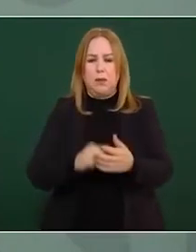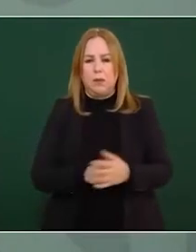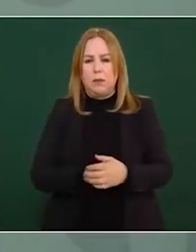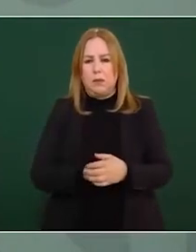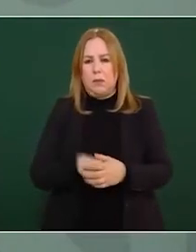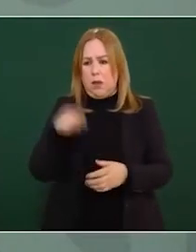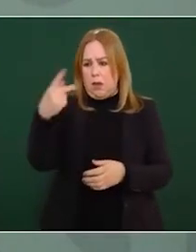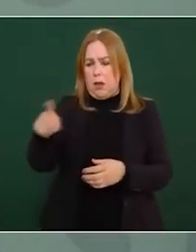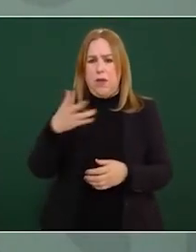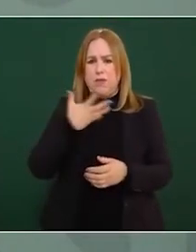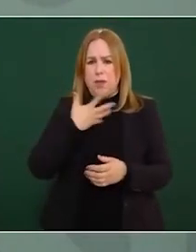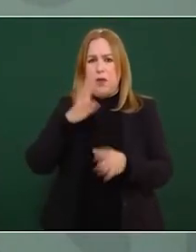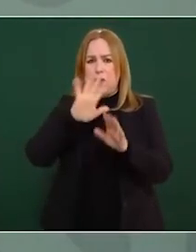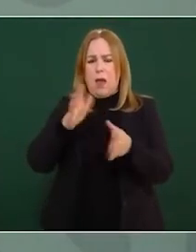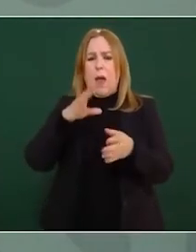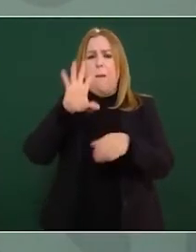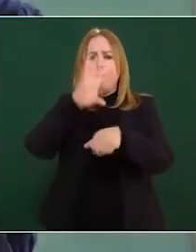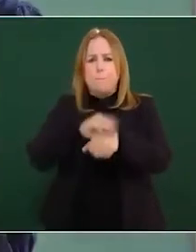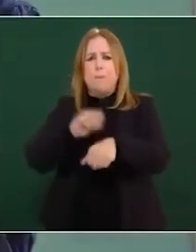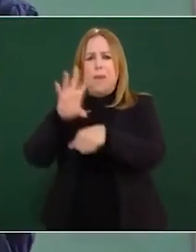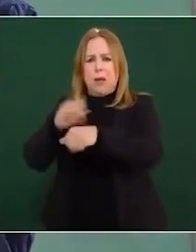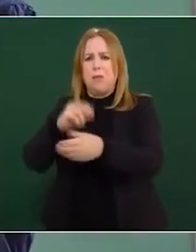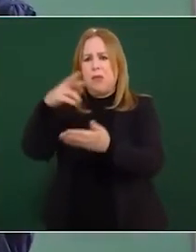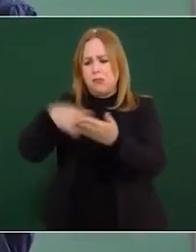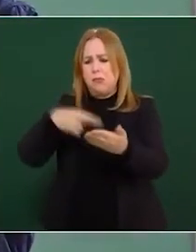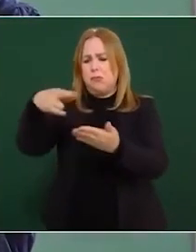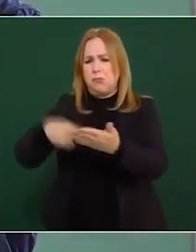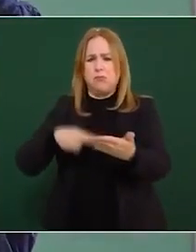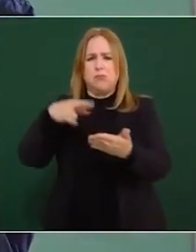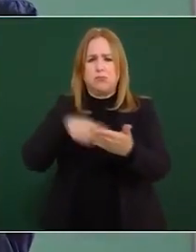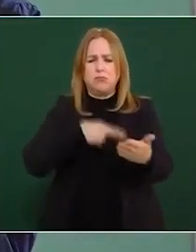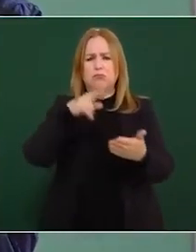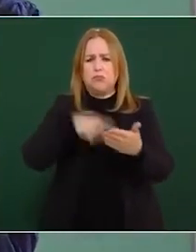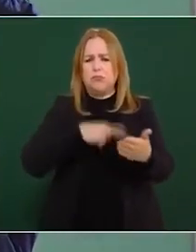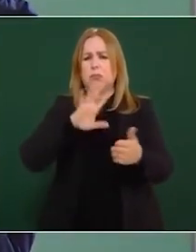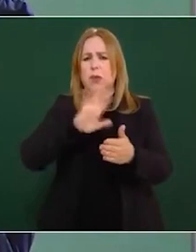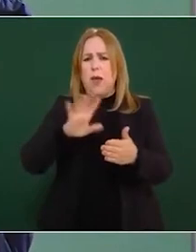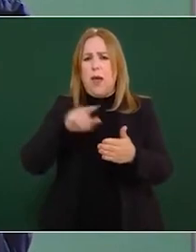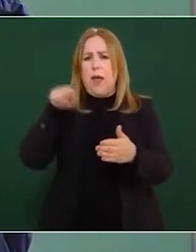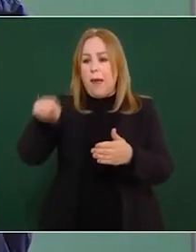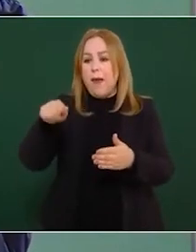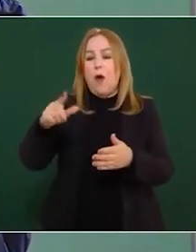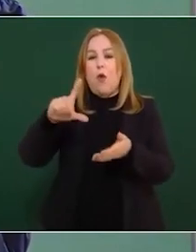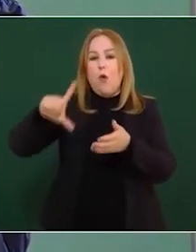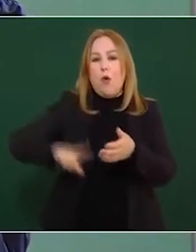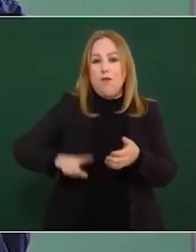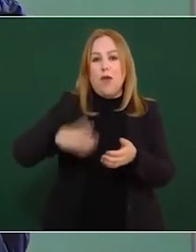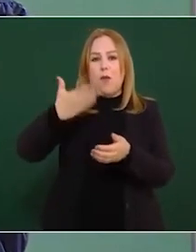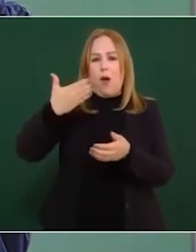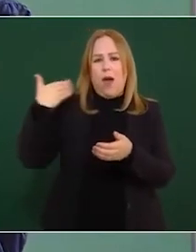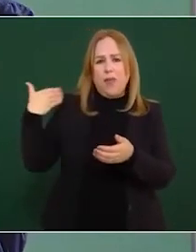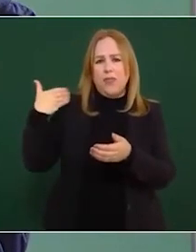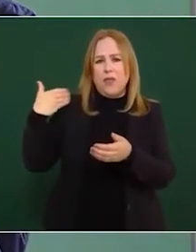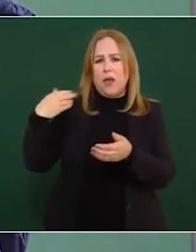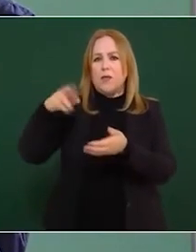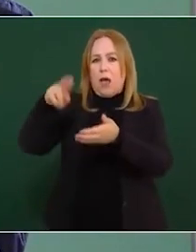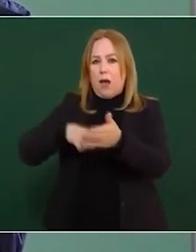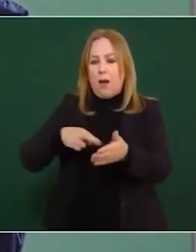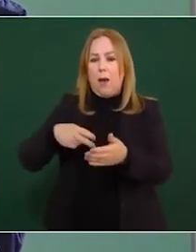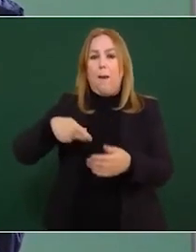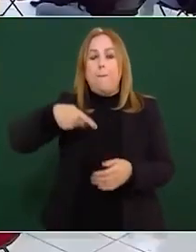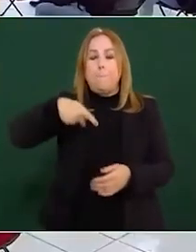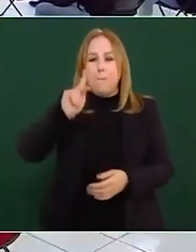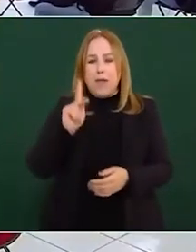permisos se los han dado los anteriores gobiernos ah pero